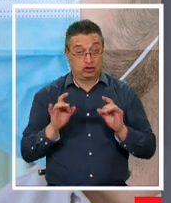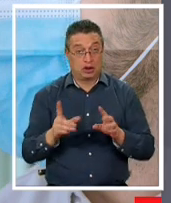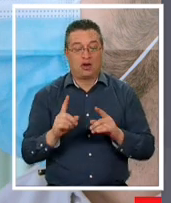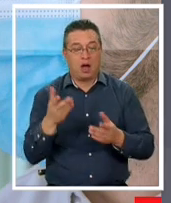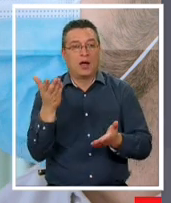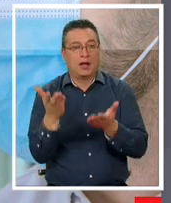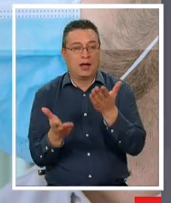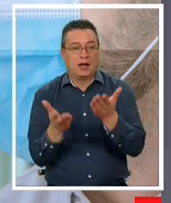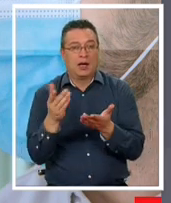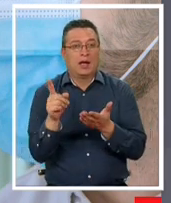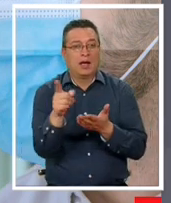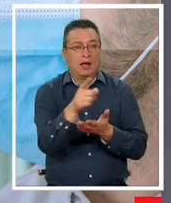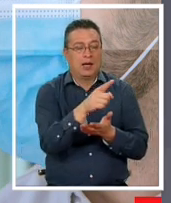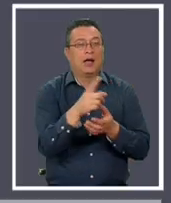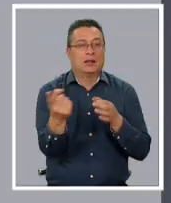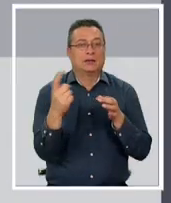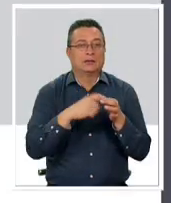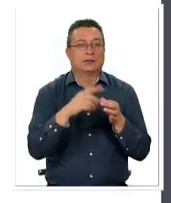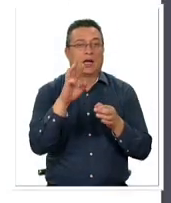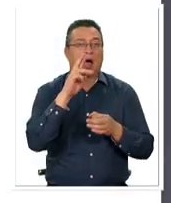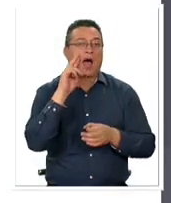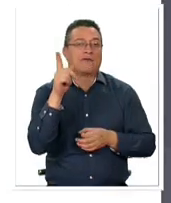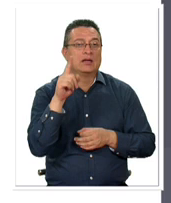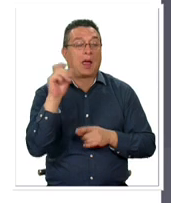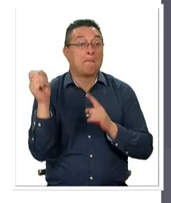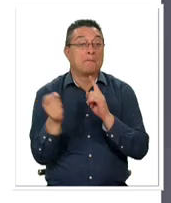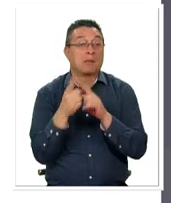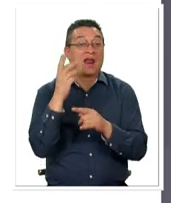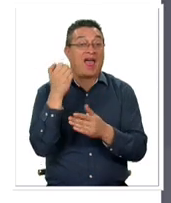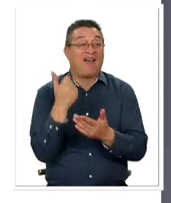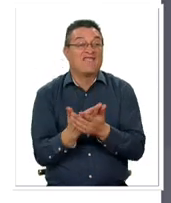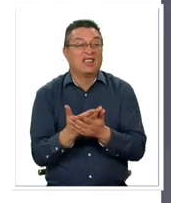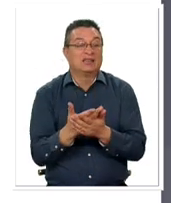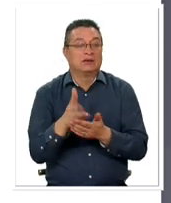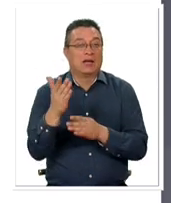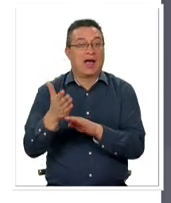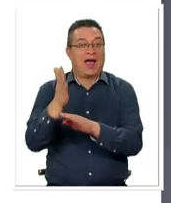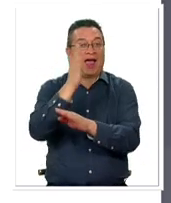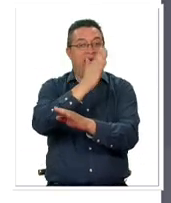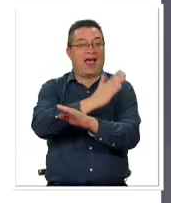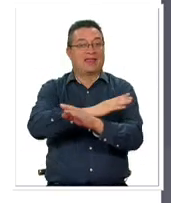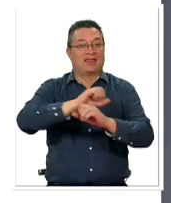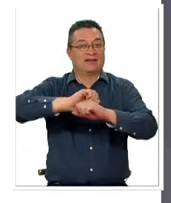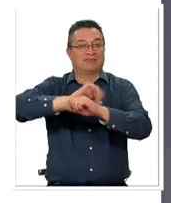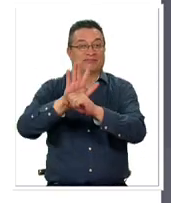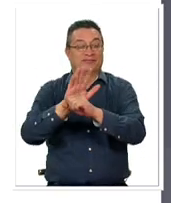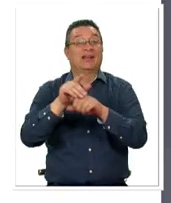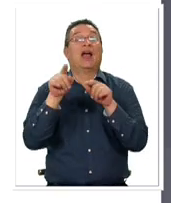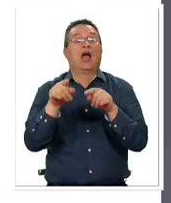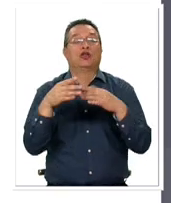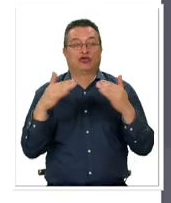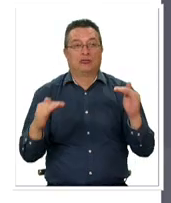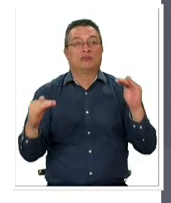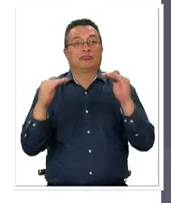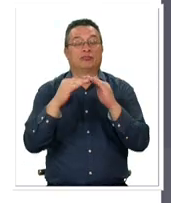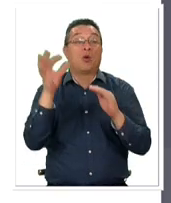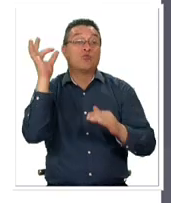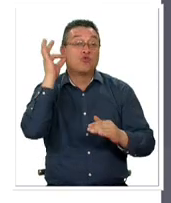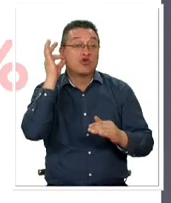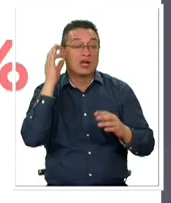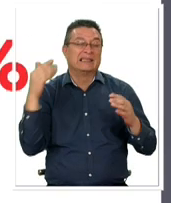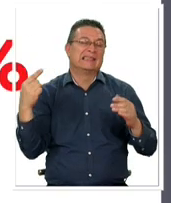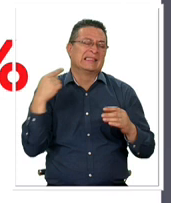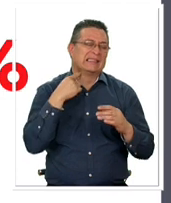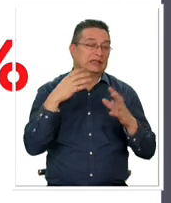la medición, las personas ocupadas durante abril por primera vez superaron los niveles previos a la pandemia. El empleo de las mujeres, fuertemente